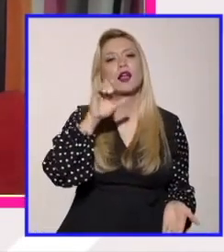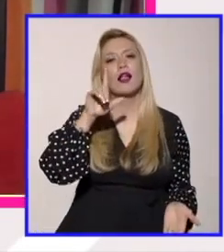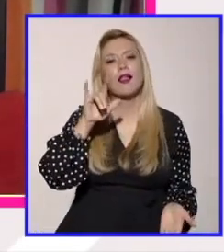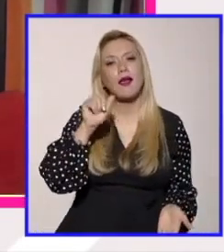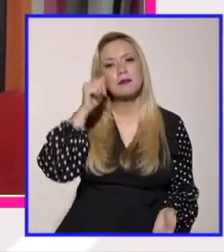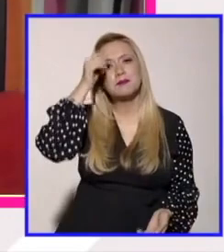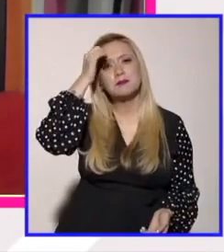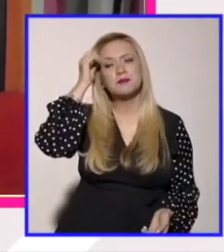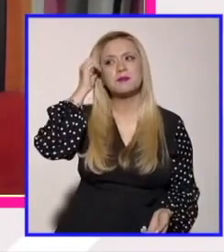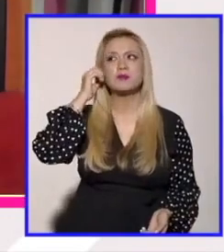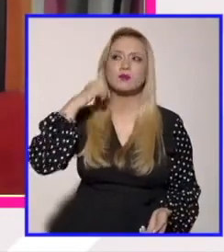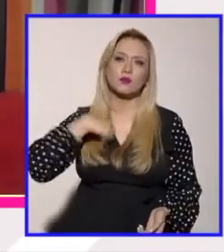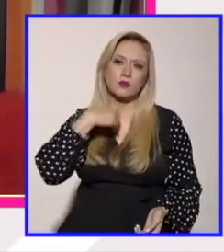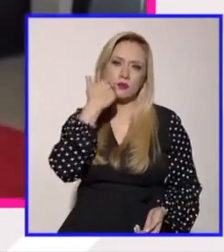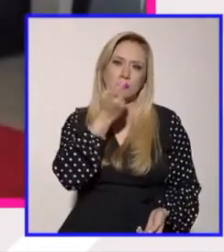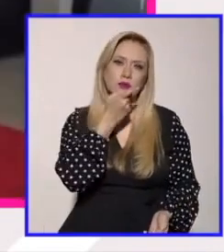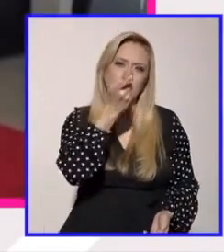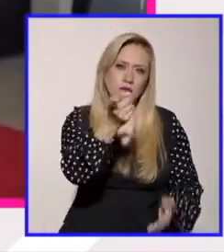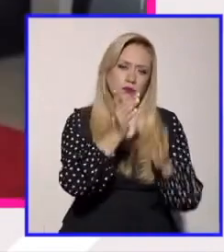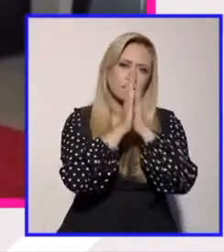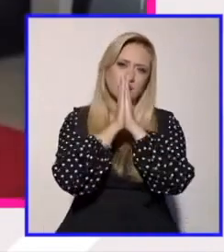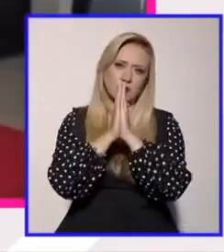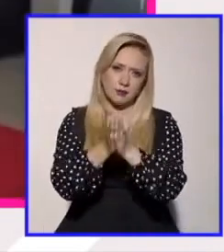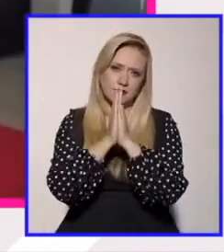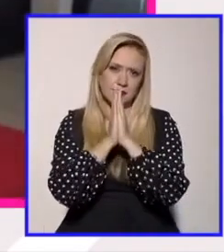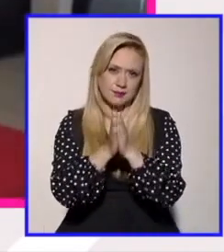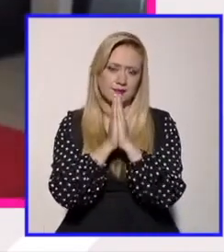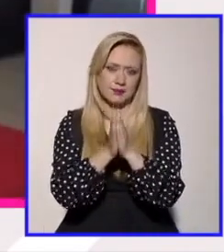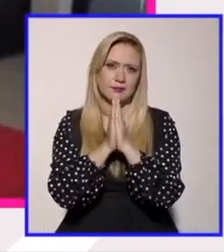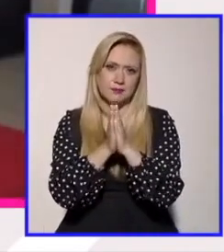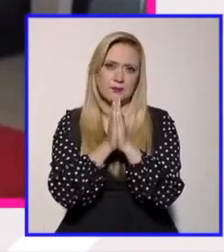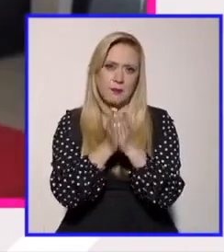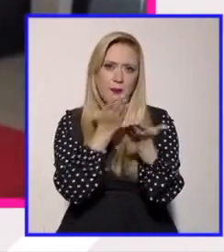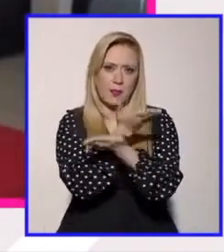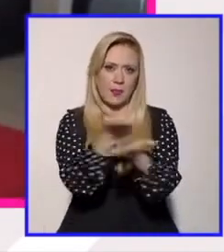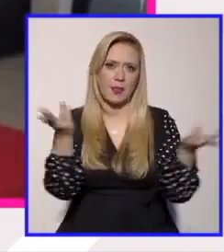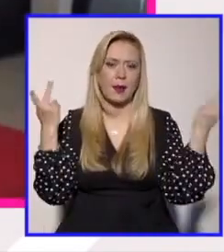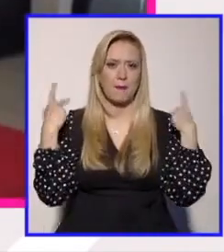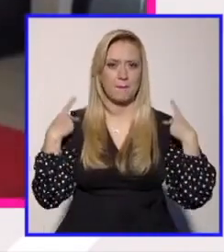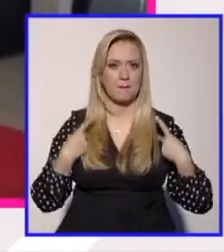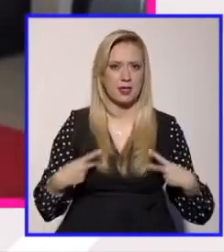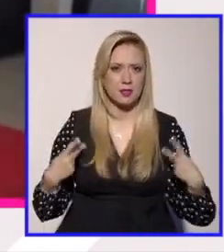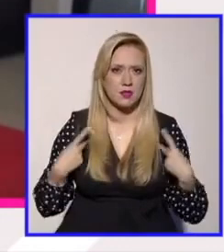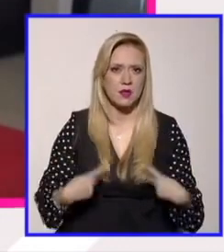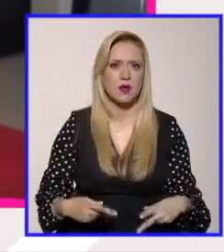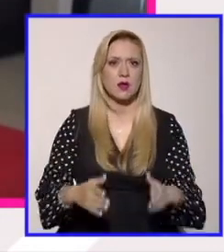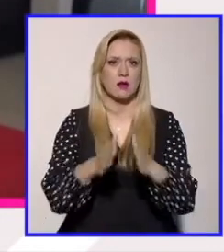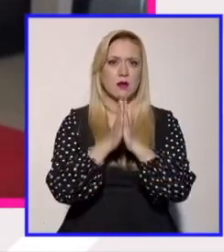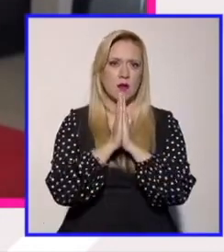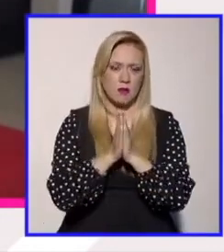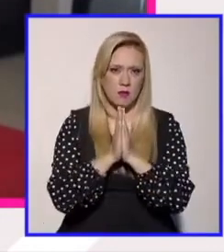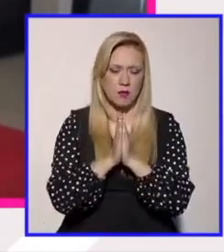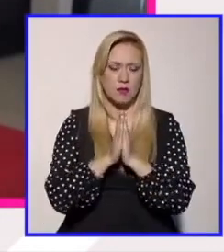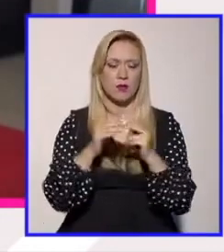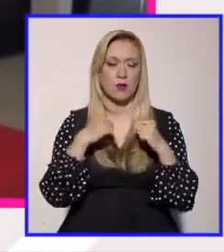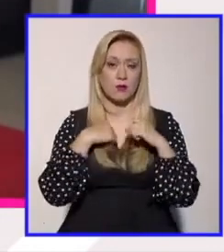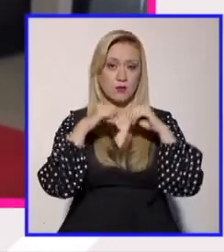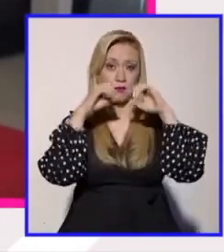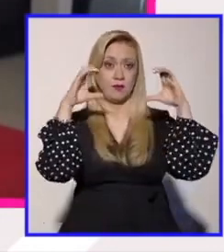que se considere esto quien le pasó las personas que están en los espacios radicales también se ponen a y me sorprende